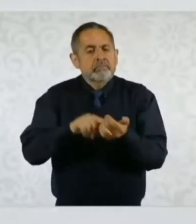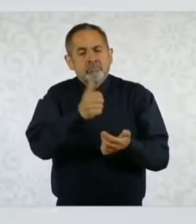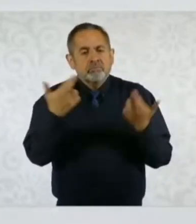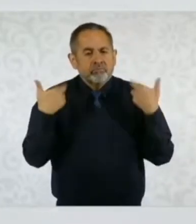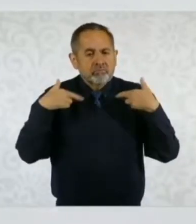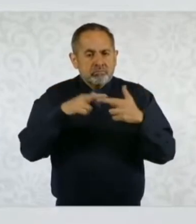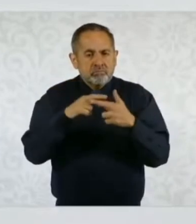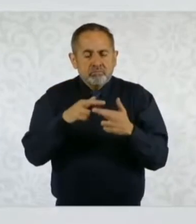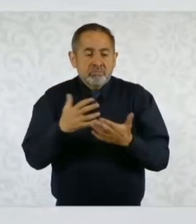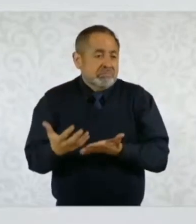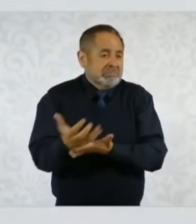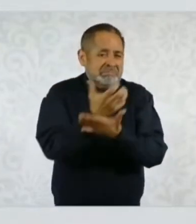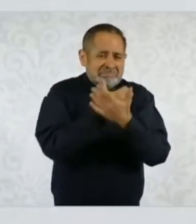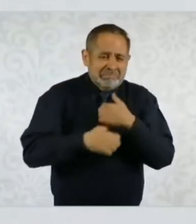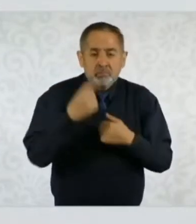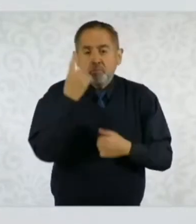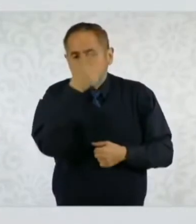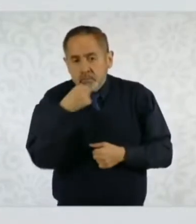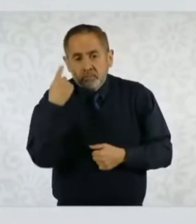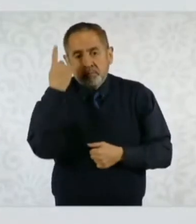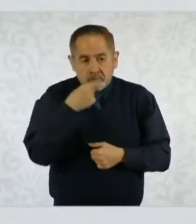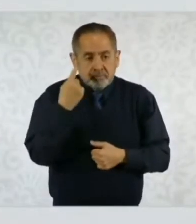ganan muchísimo menos, o profesores.